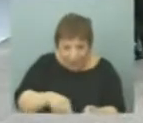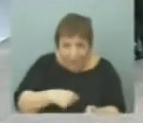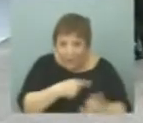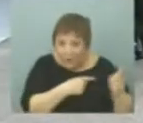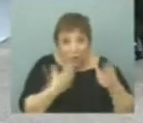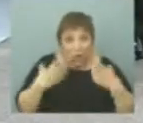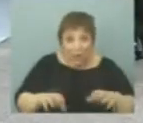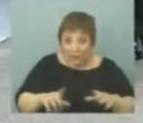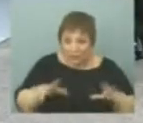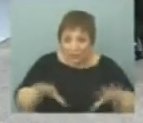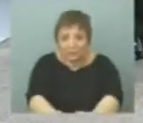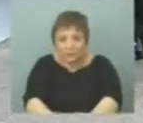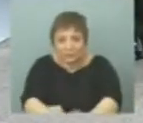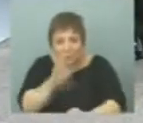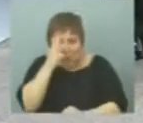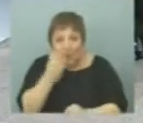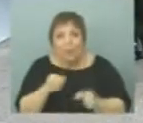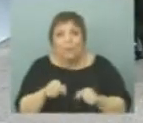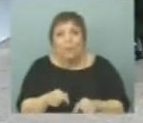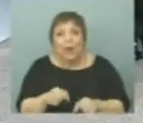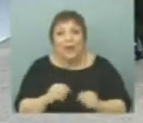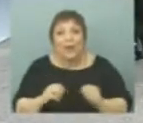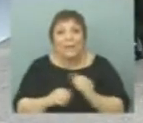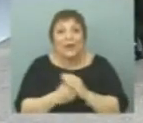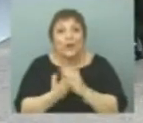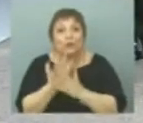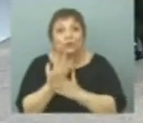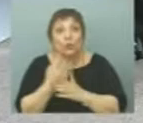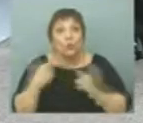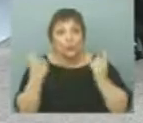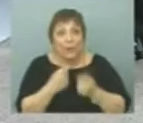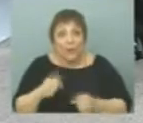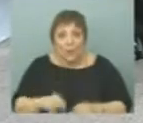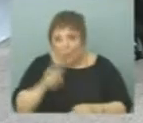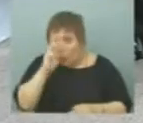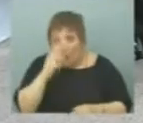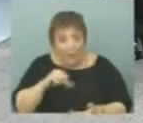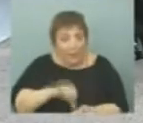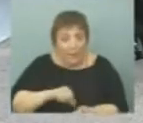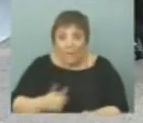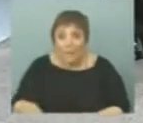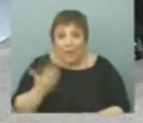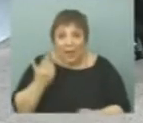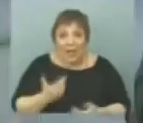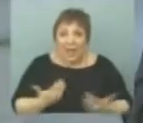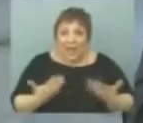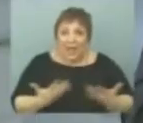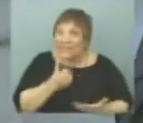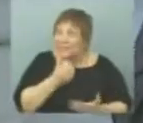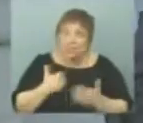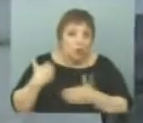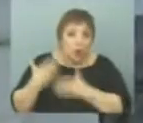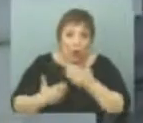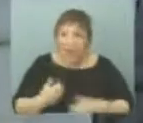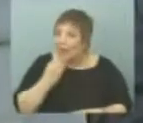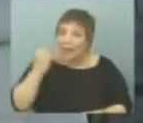¿Por qué? Porque Uruguay al Mercosur lo engalana. Y es la verdad, es el país que tiene más prestigio del Mercosur. Y eso fue históricamente, fue así,